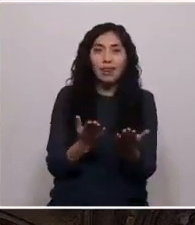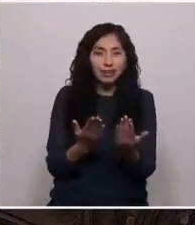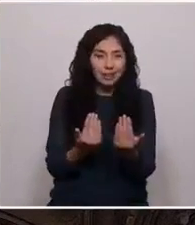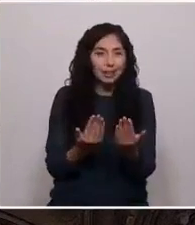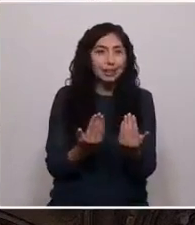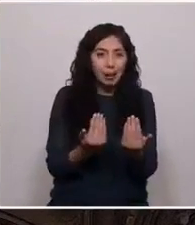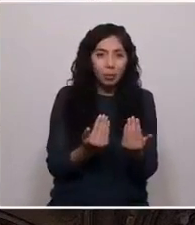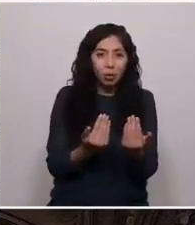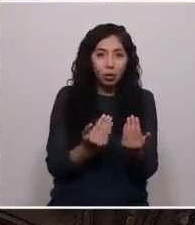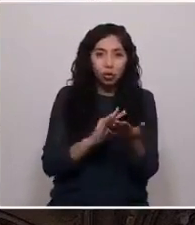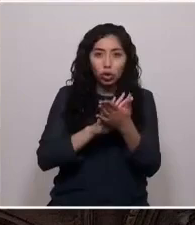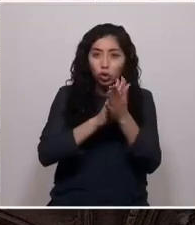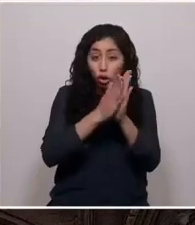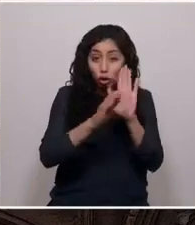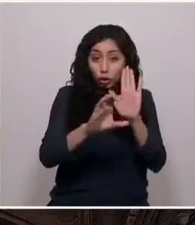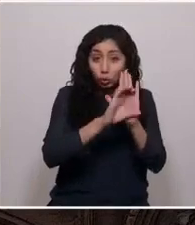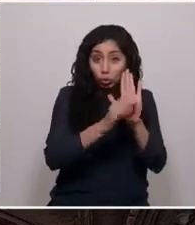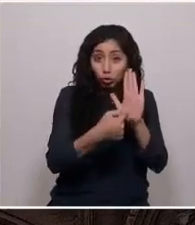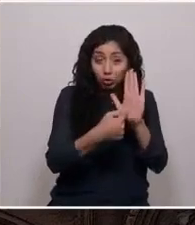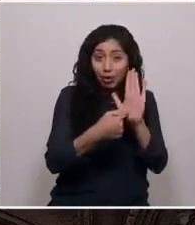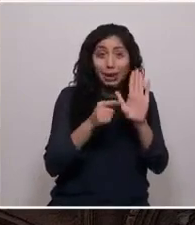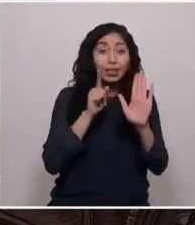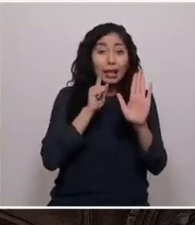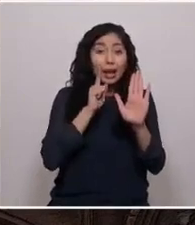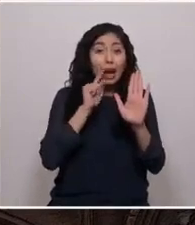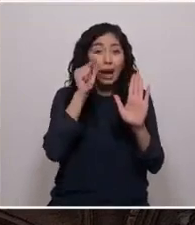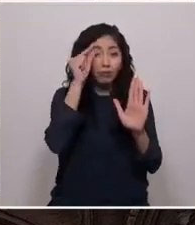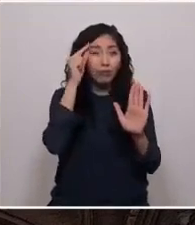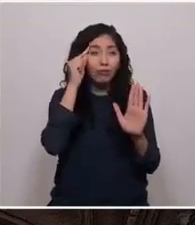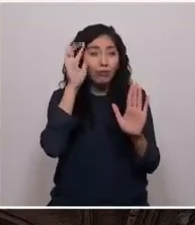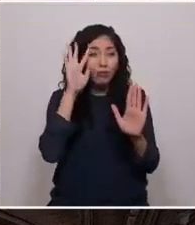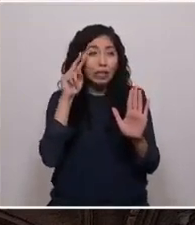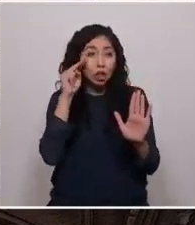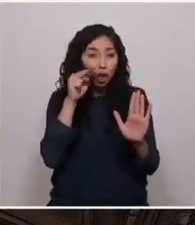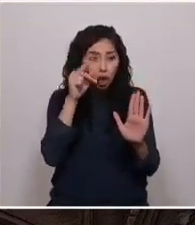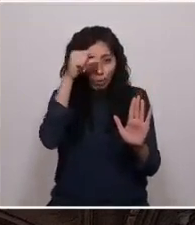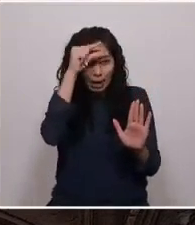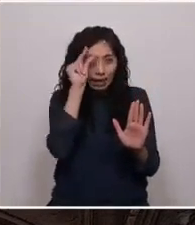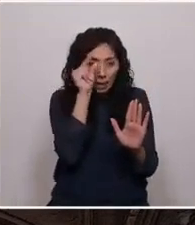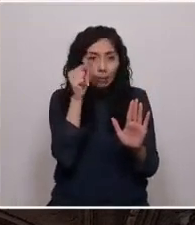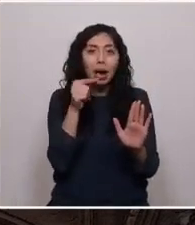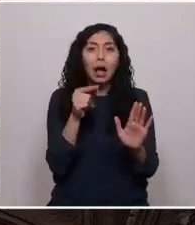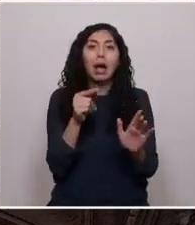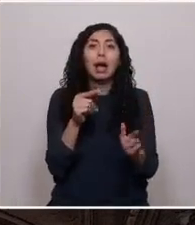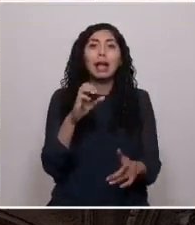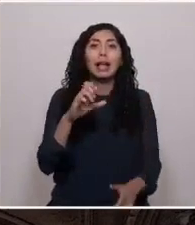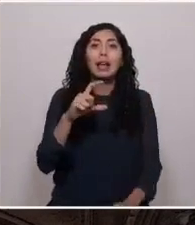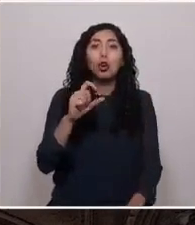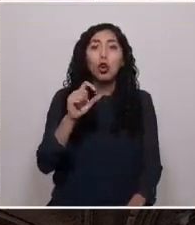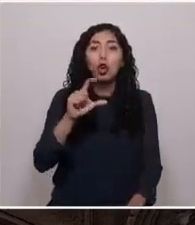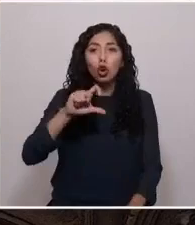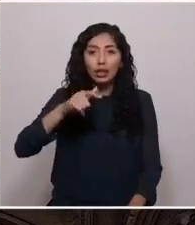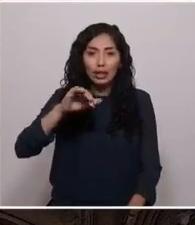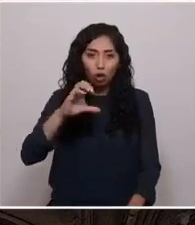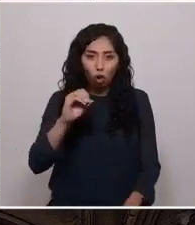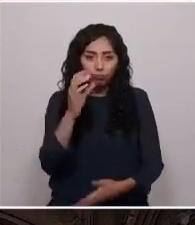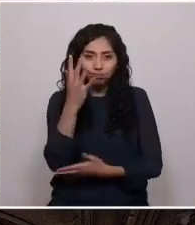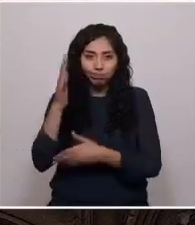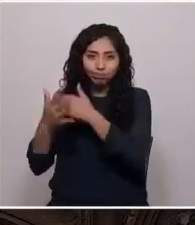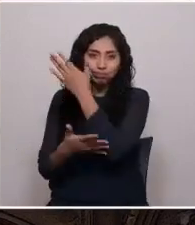constitución con este paradigma ecológico. No hay otra opción. Ya desde